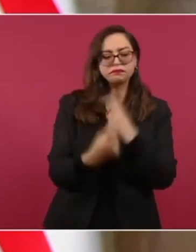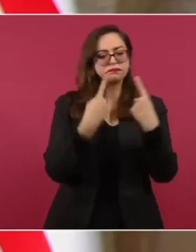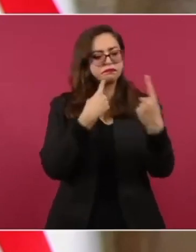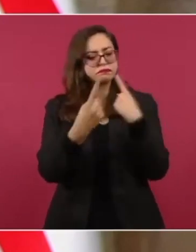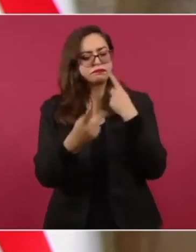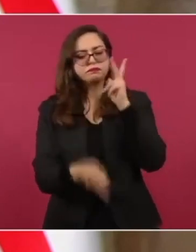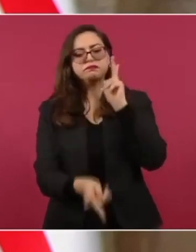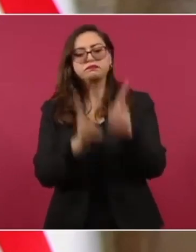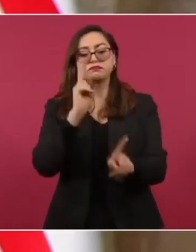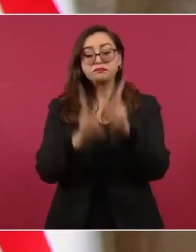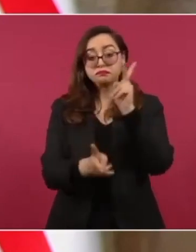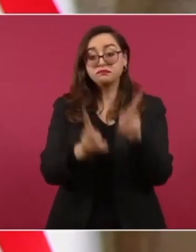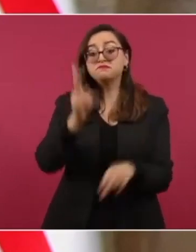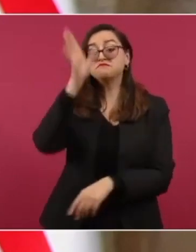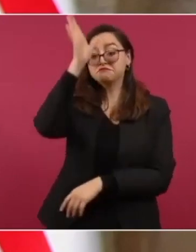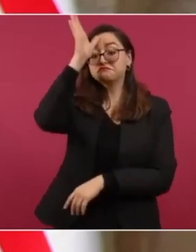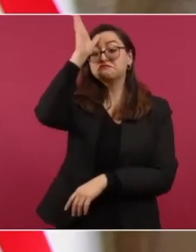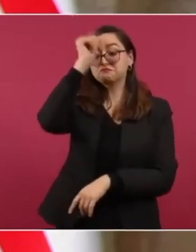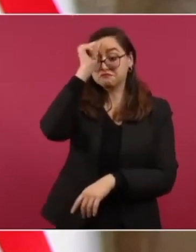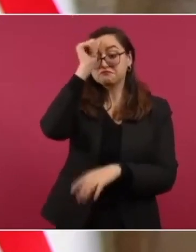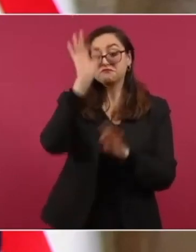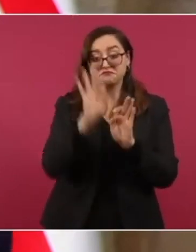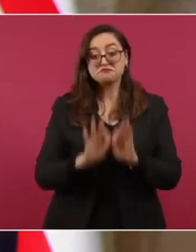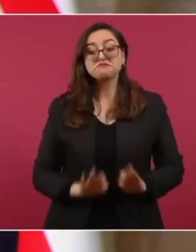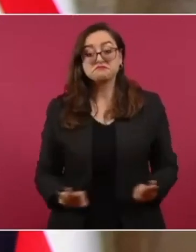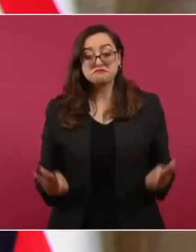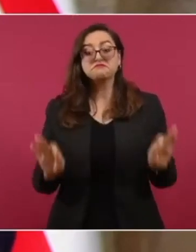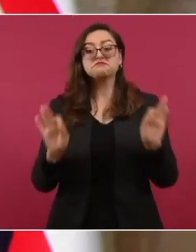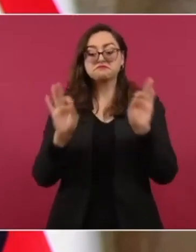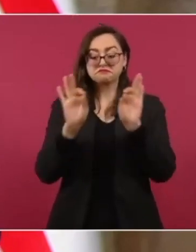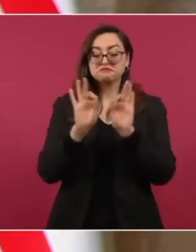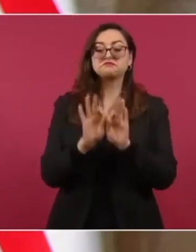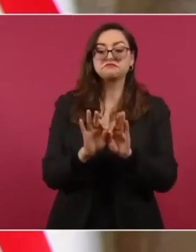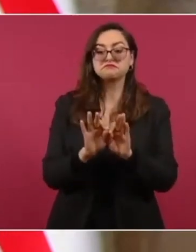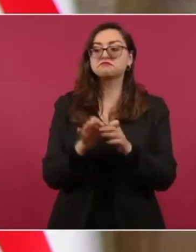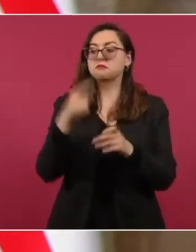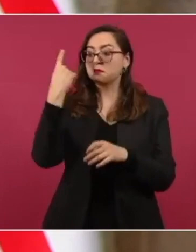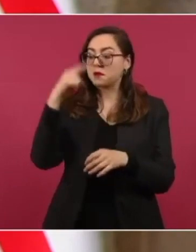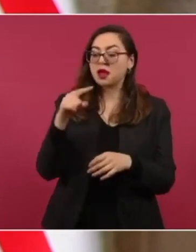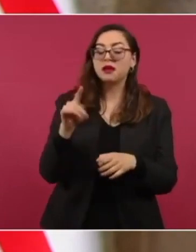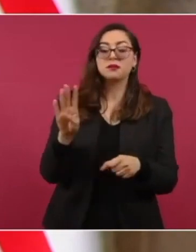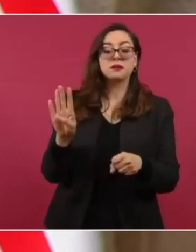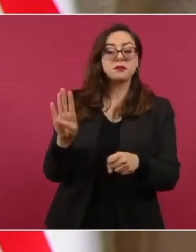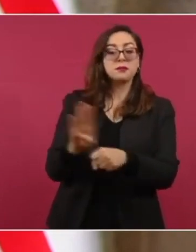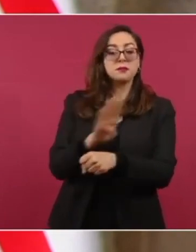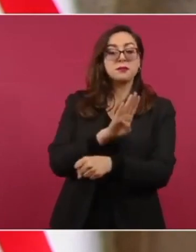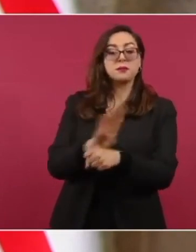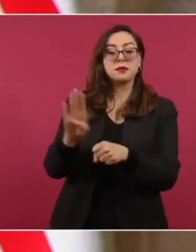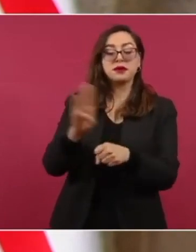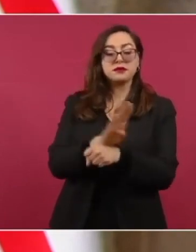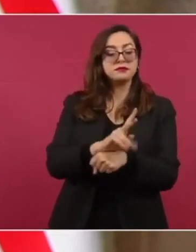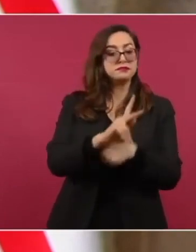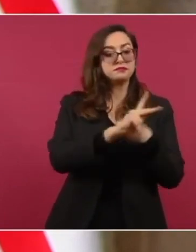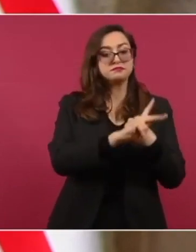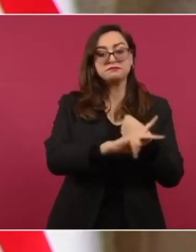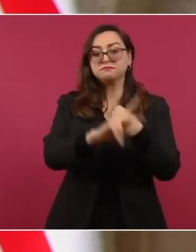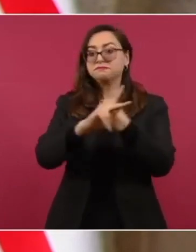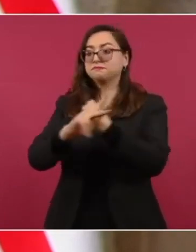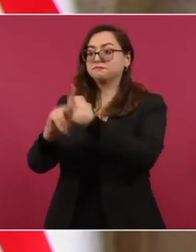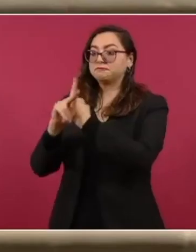a importantes acuerdos entre los tres países en beneficio de nuestros pueblos.